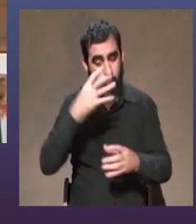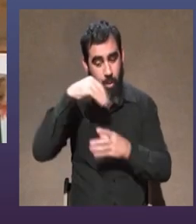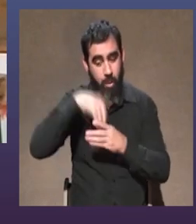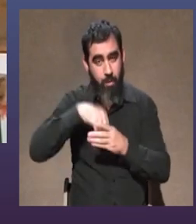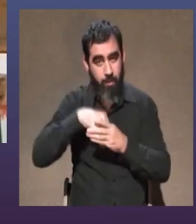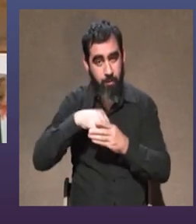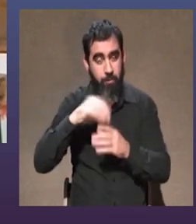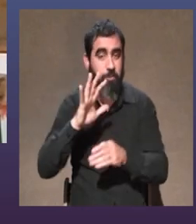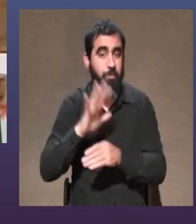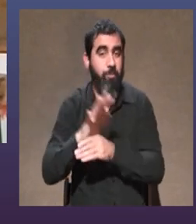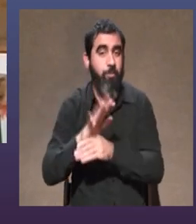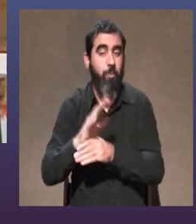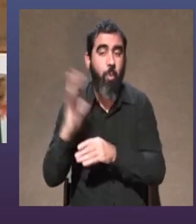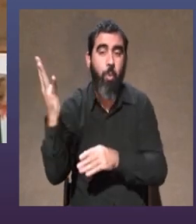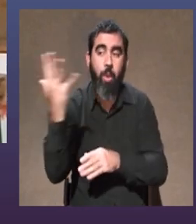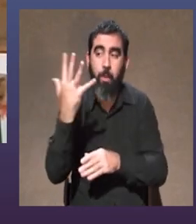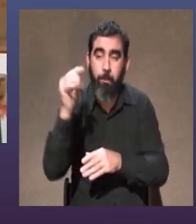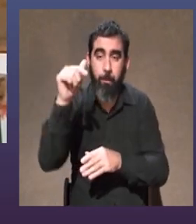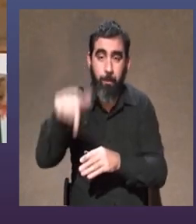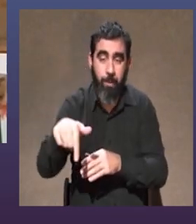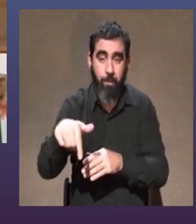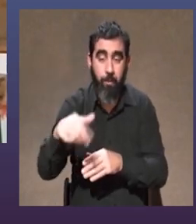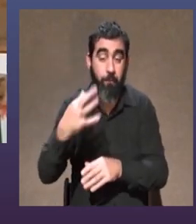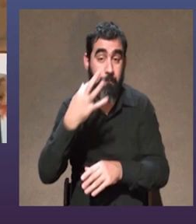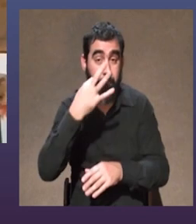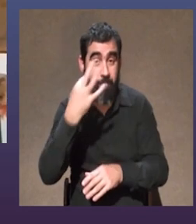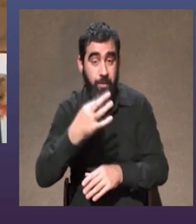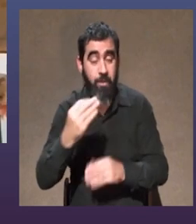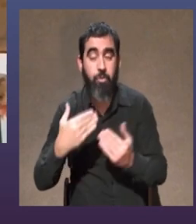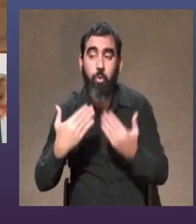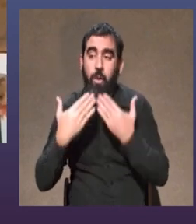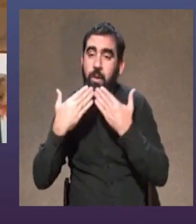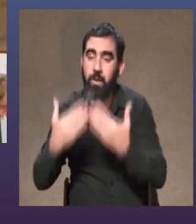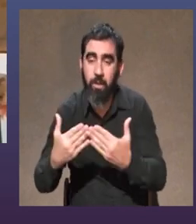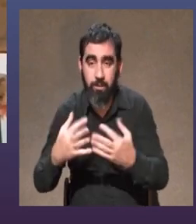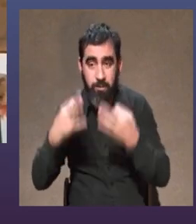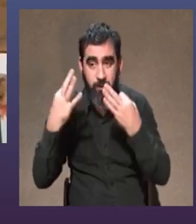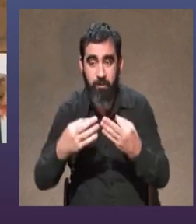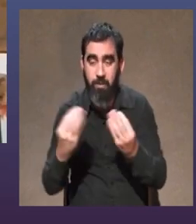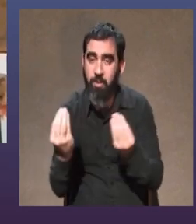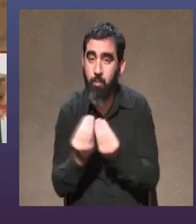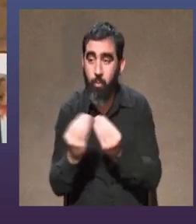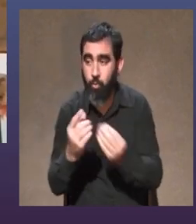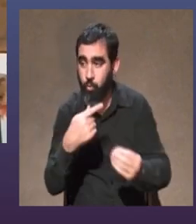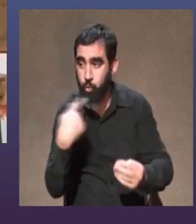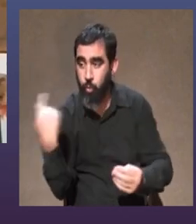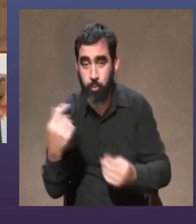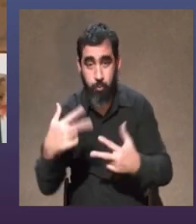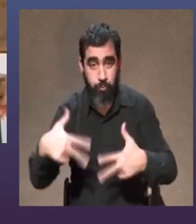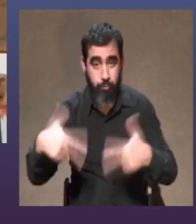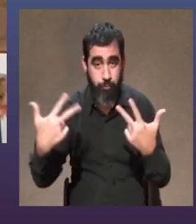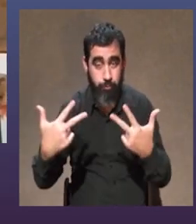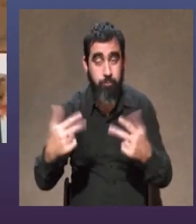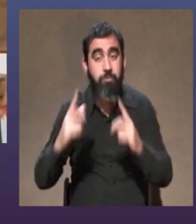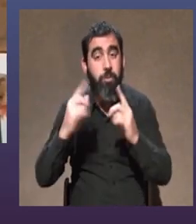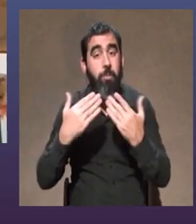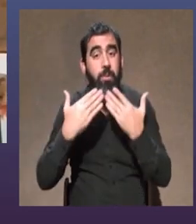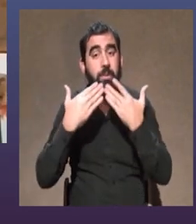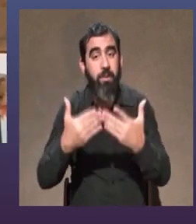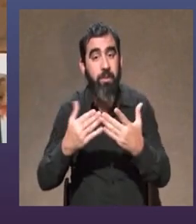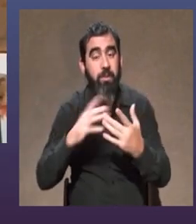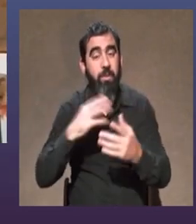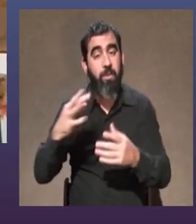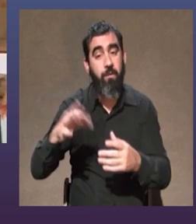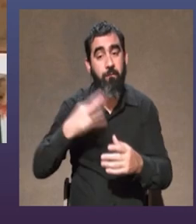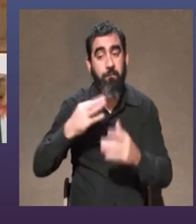muchos espejos y bueno la verdad que yo les agradezco mucho esta charla y les agradezco